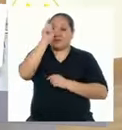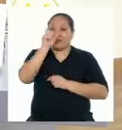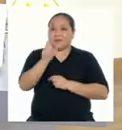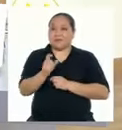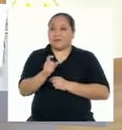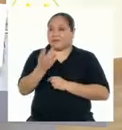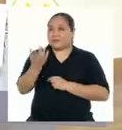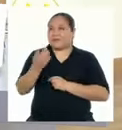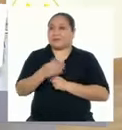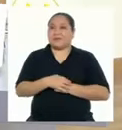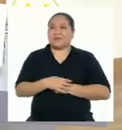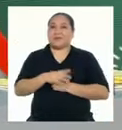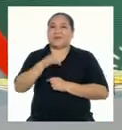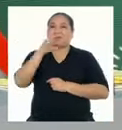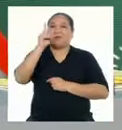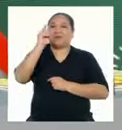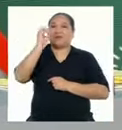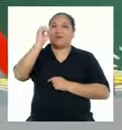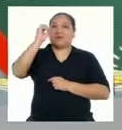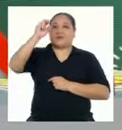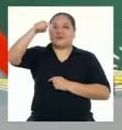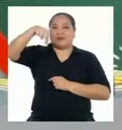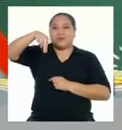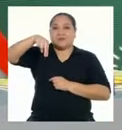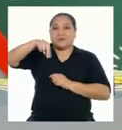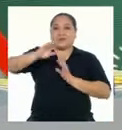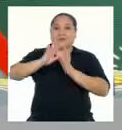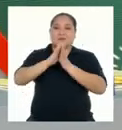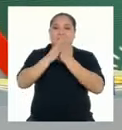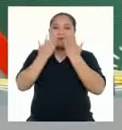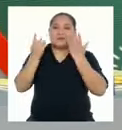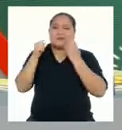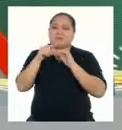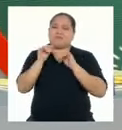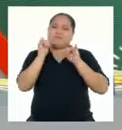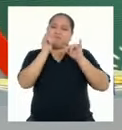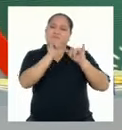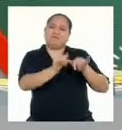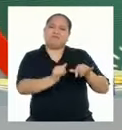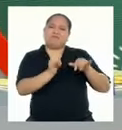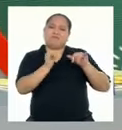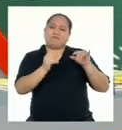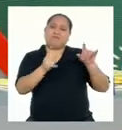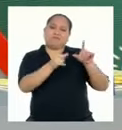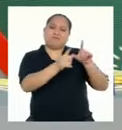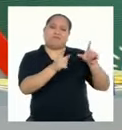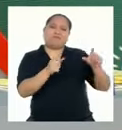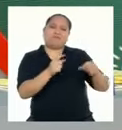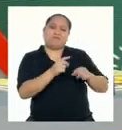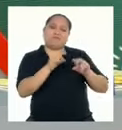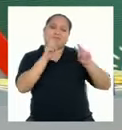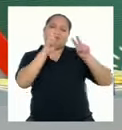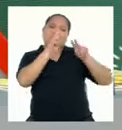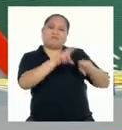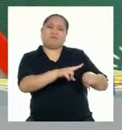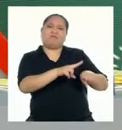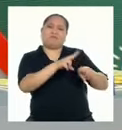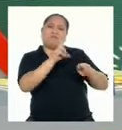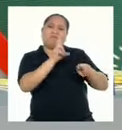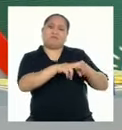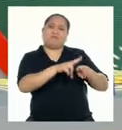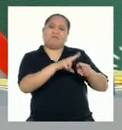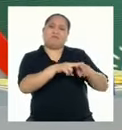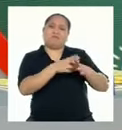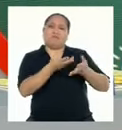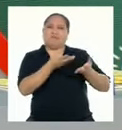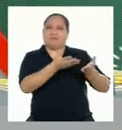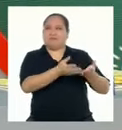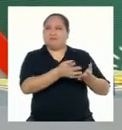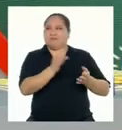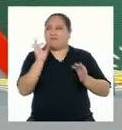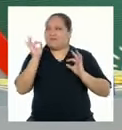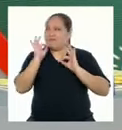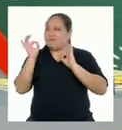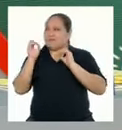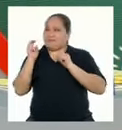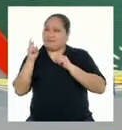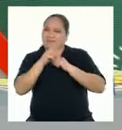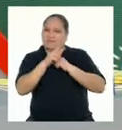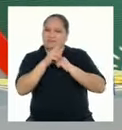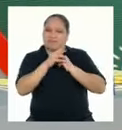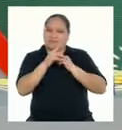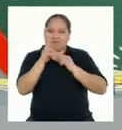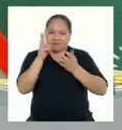personaje Don Libro Él está abandonado En un sillón Nadie lo quiere leer Por eso está